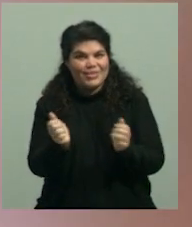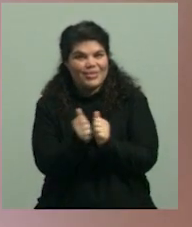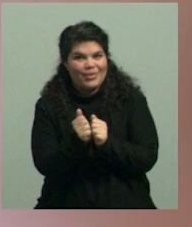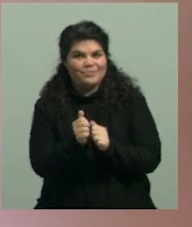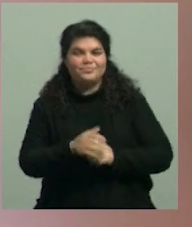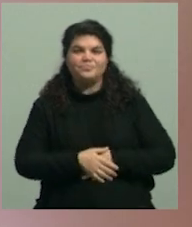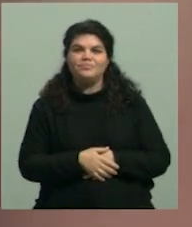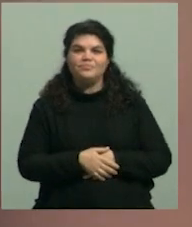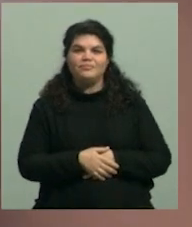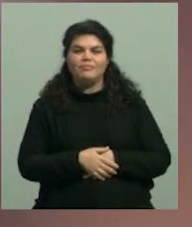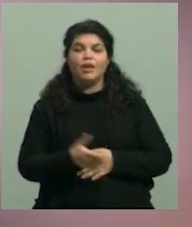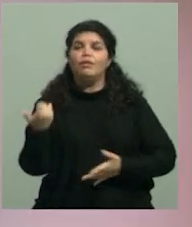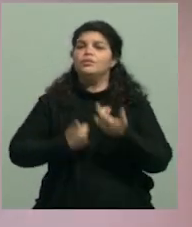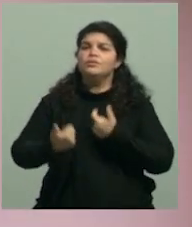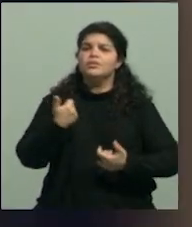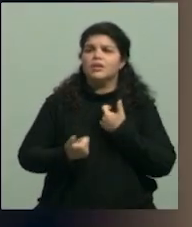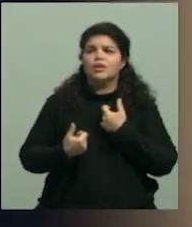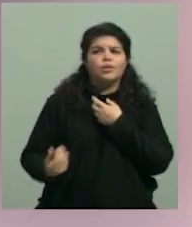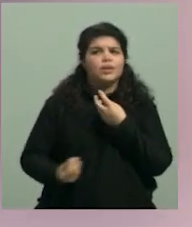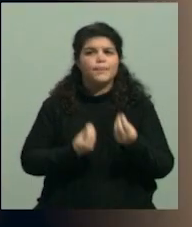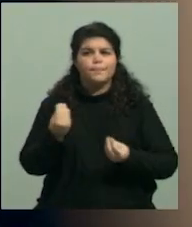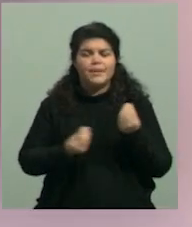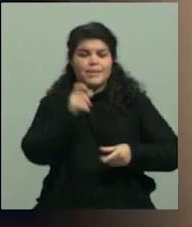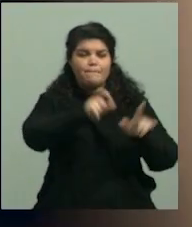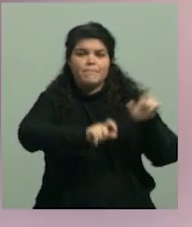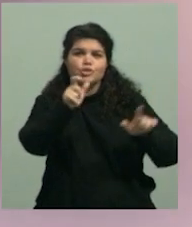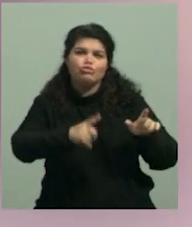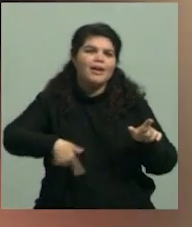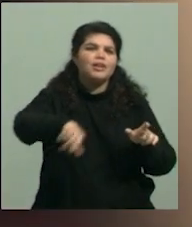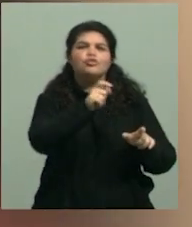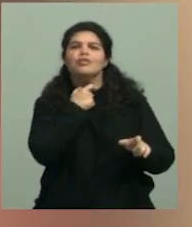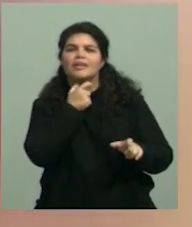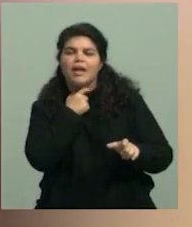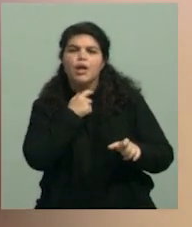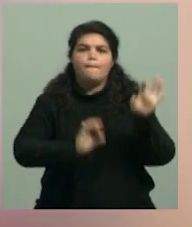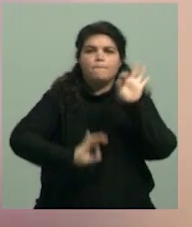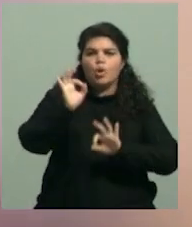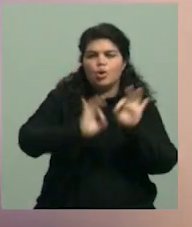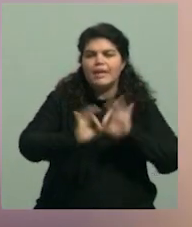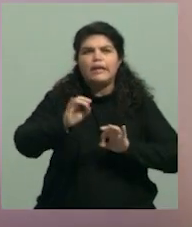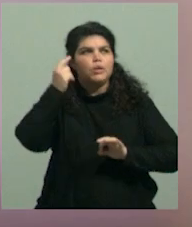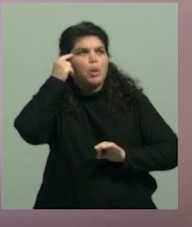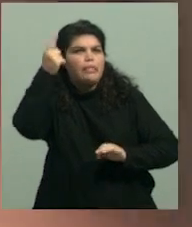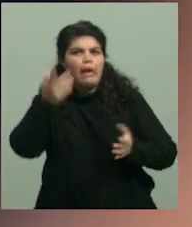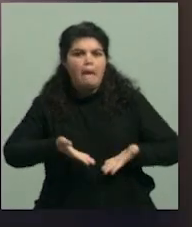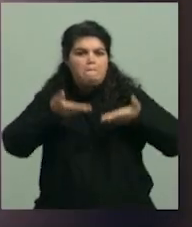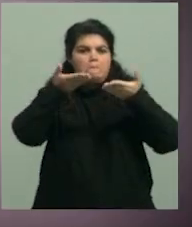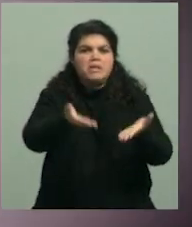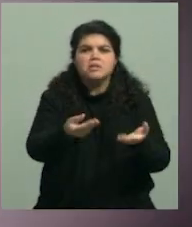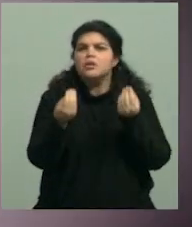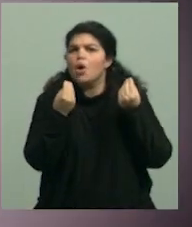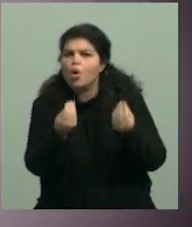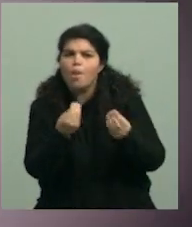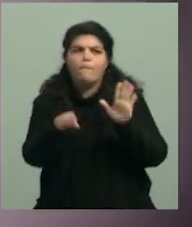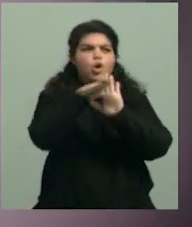cómo va a ser el tema de aquellos que quieran presentar un proyecto, alguna idea, cómo tienen que hacer requisitos mínimos.